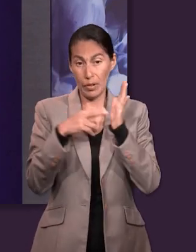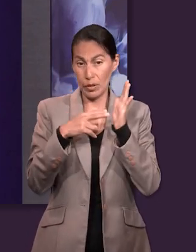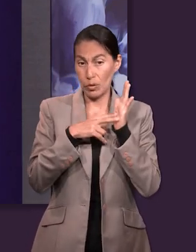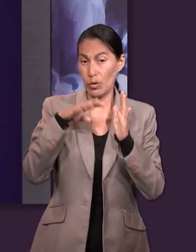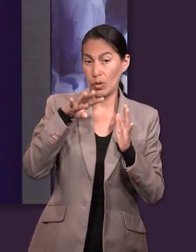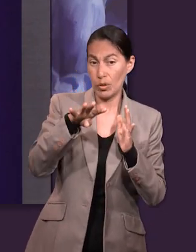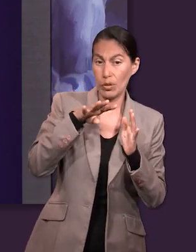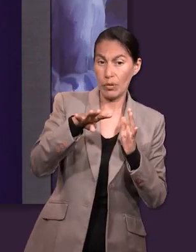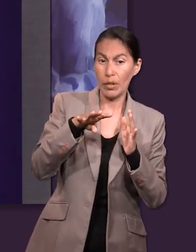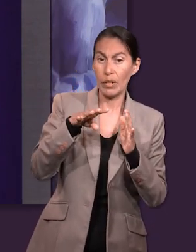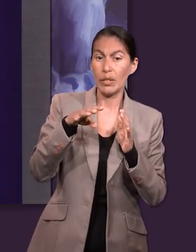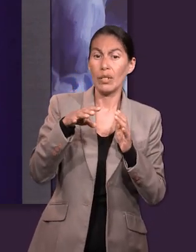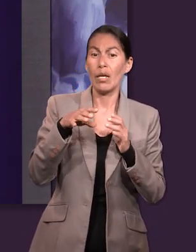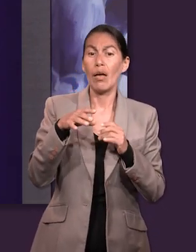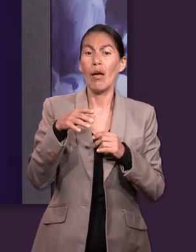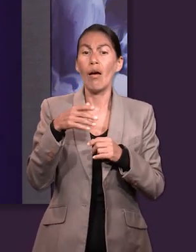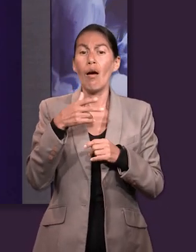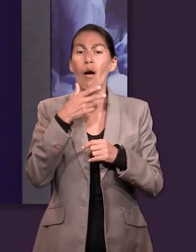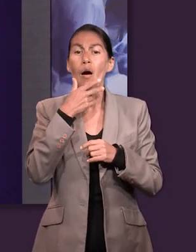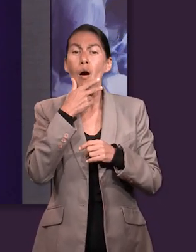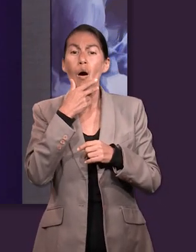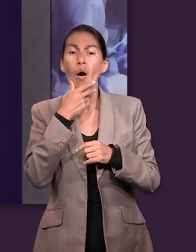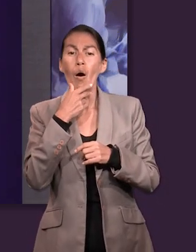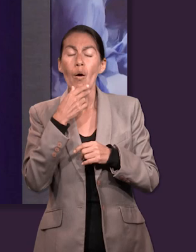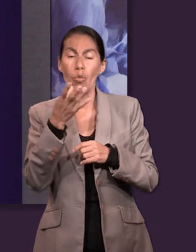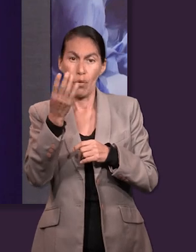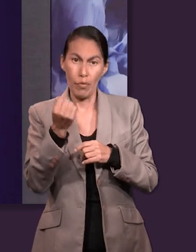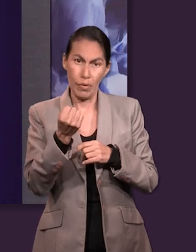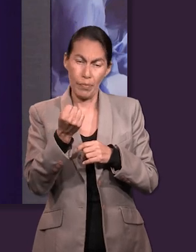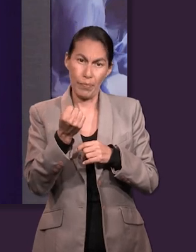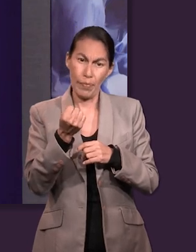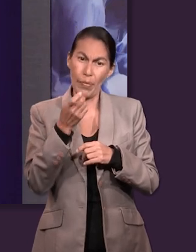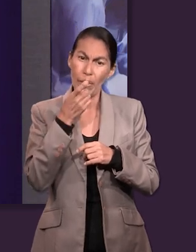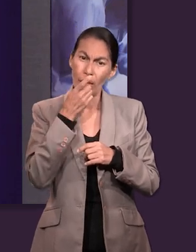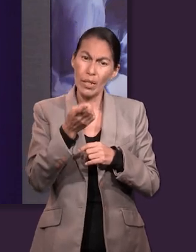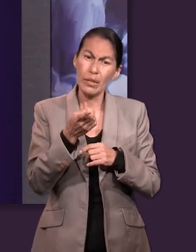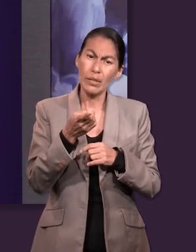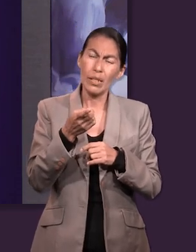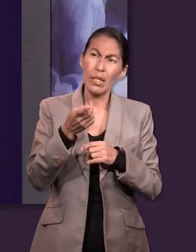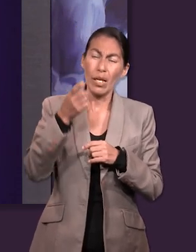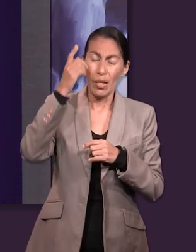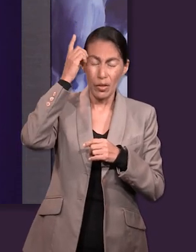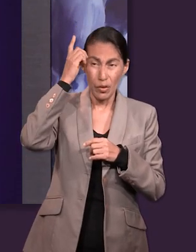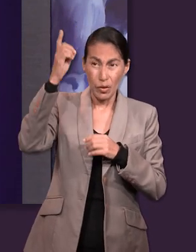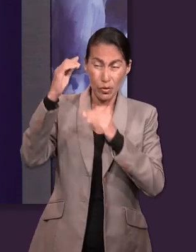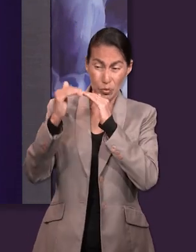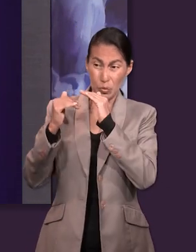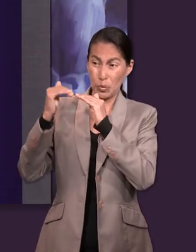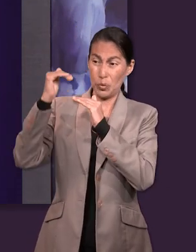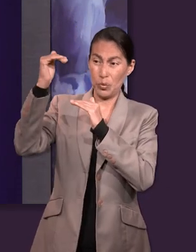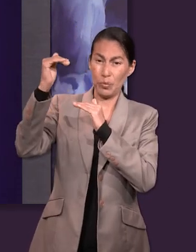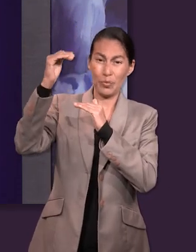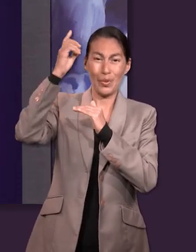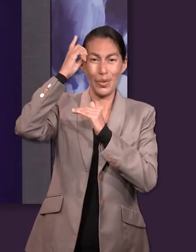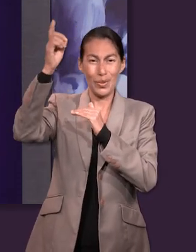persona que fue exaltada sobre todas las cosas y le dio un nombre que es sobre todo un hombre, un Dios,